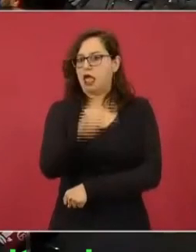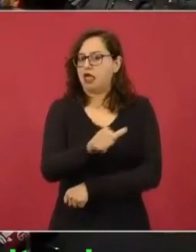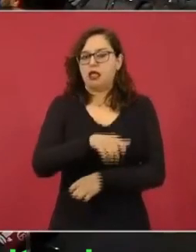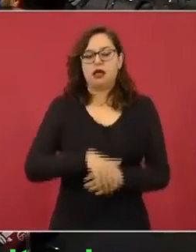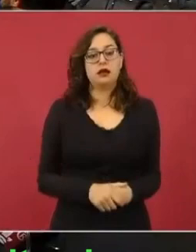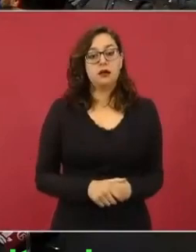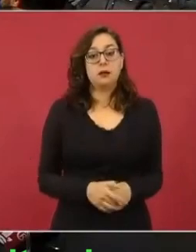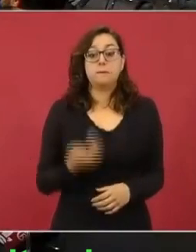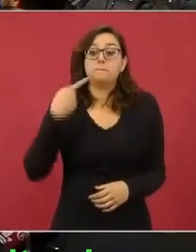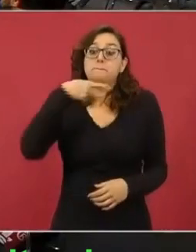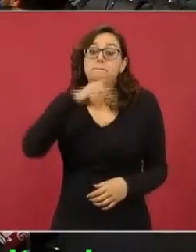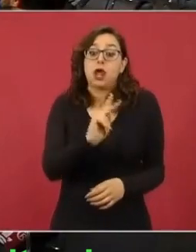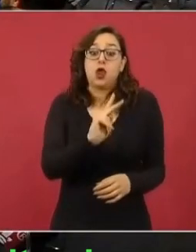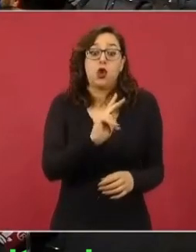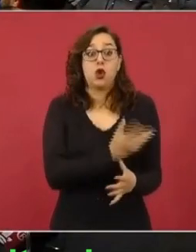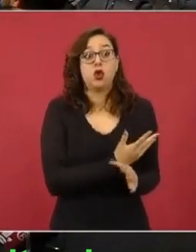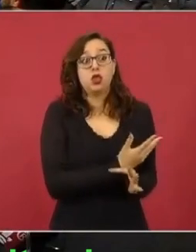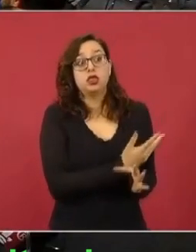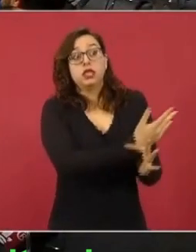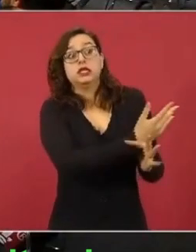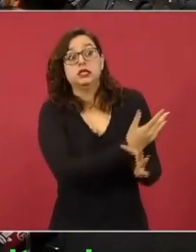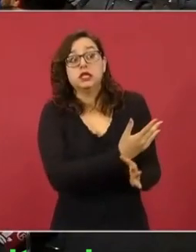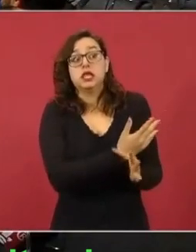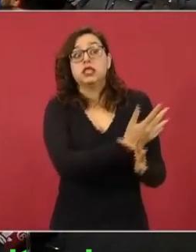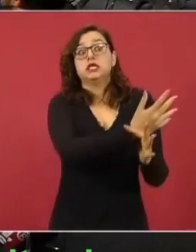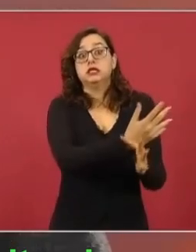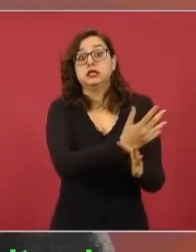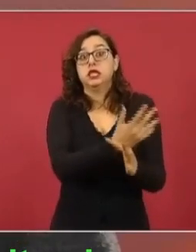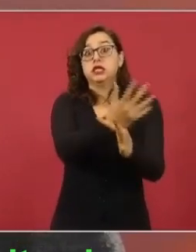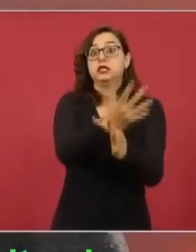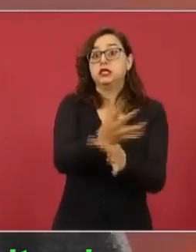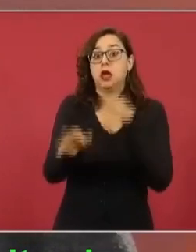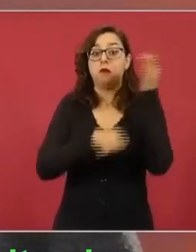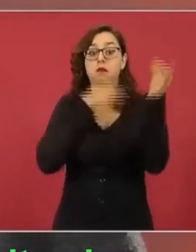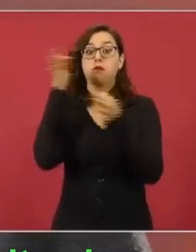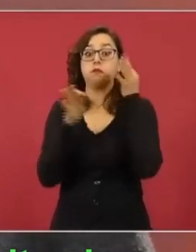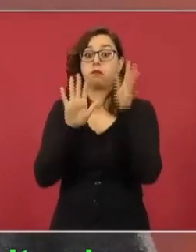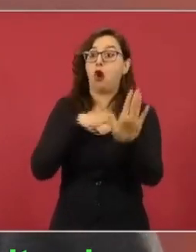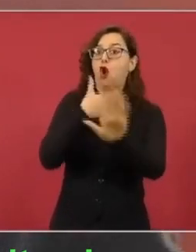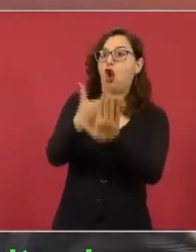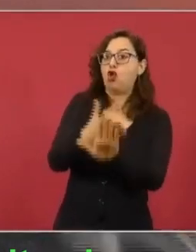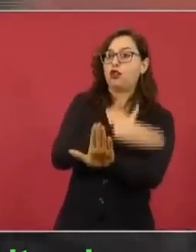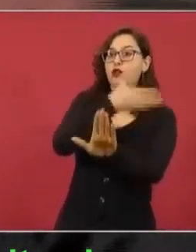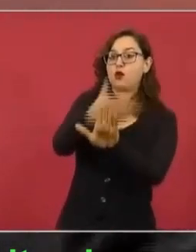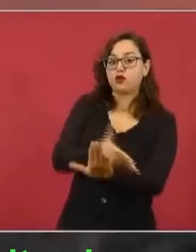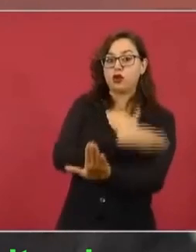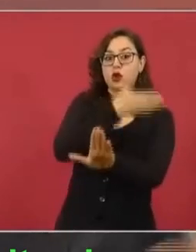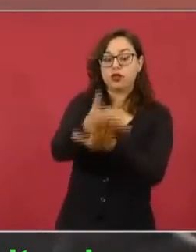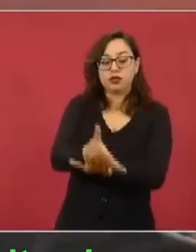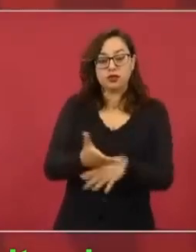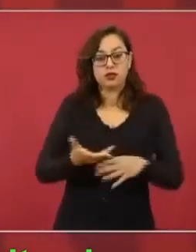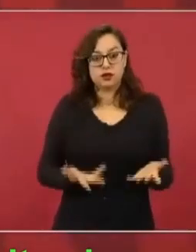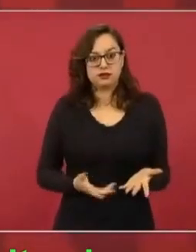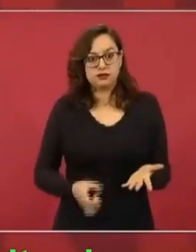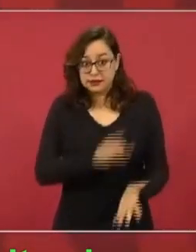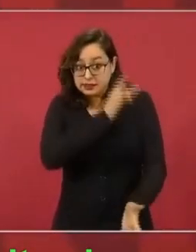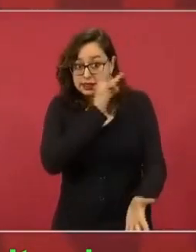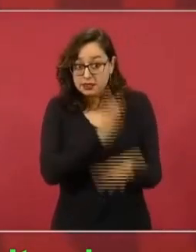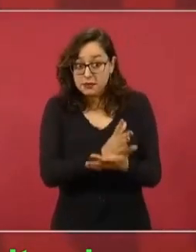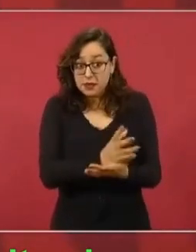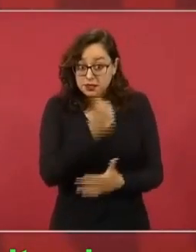pero nada más por la campaña mediática, por el linchamiento mediático,